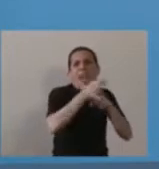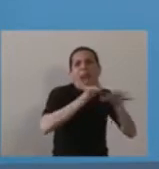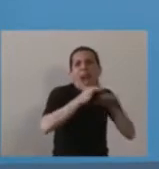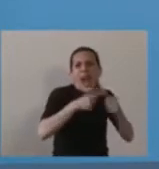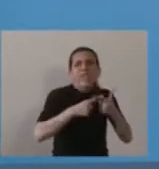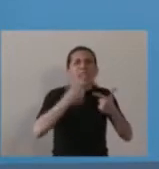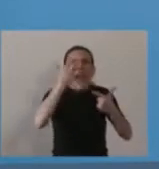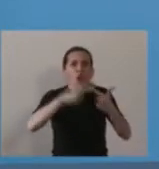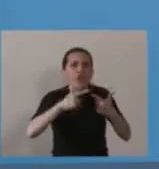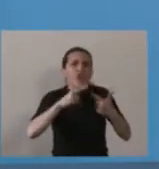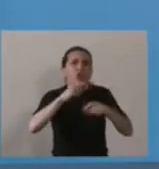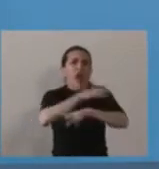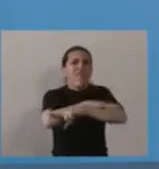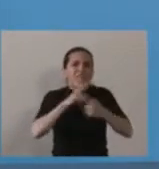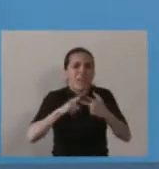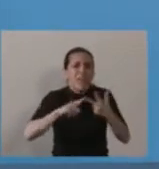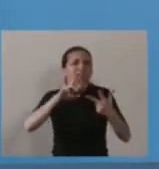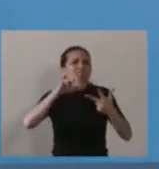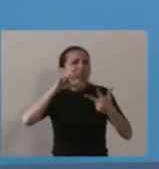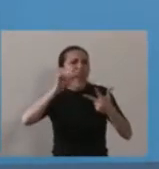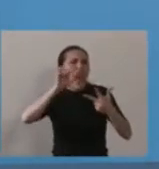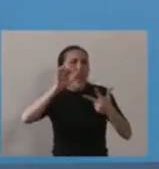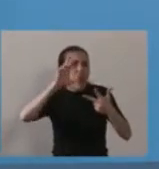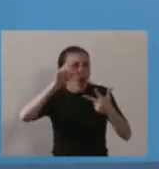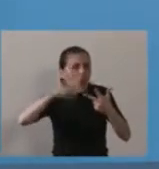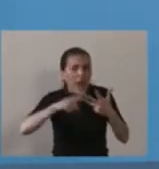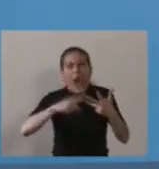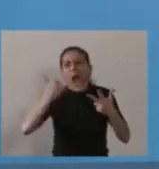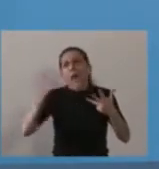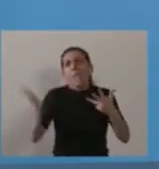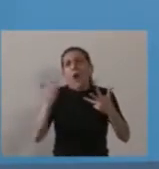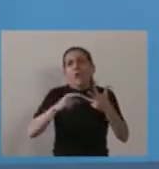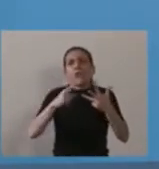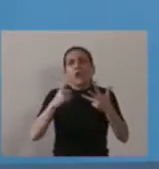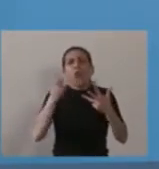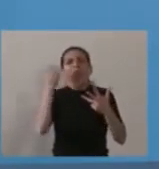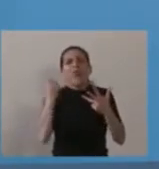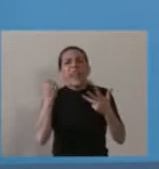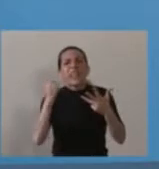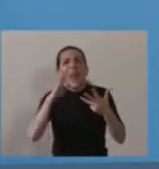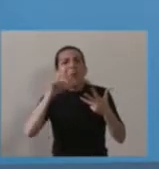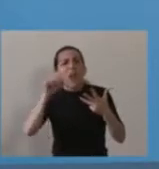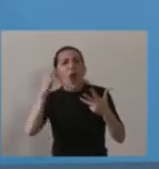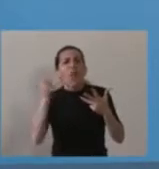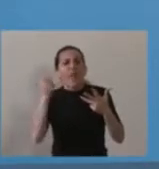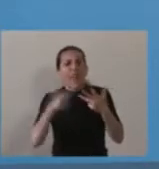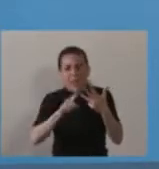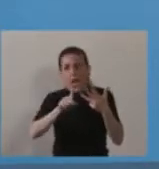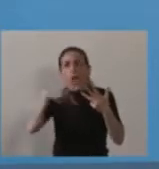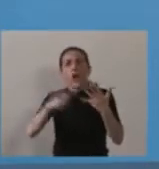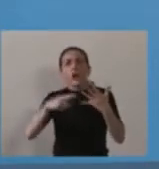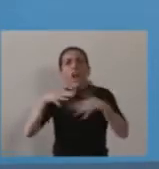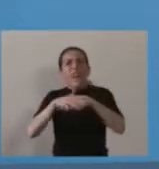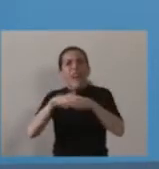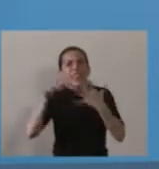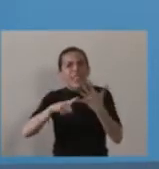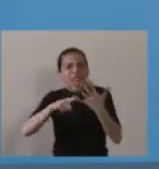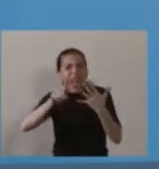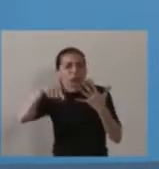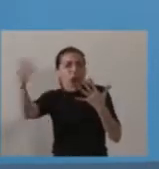Lorenzo, Ricardone, una división de producción de biodiesel, otra textil que incluye una demotadora,